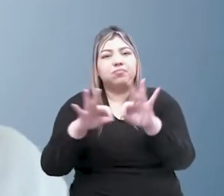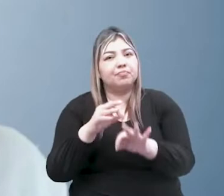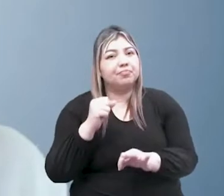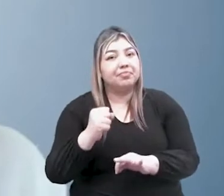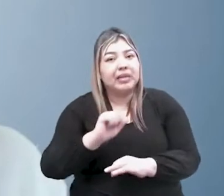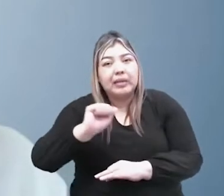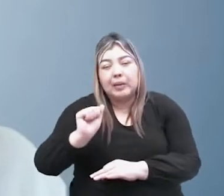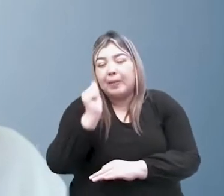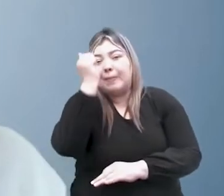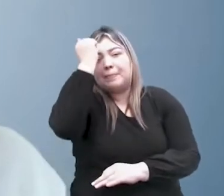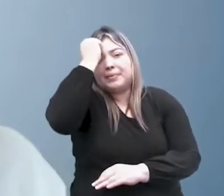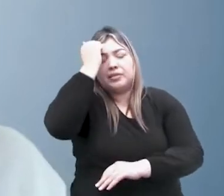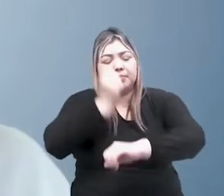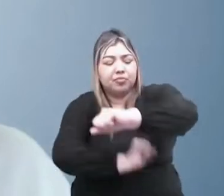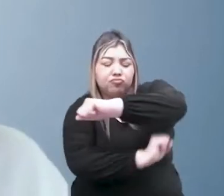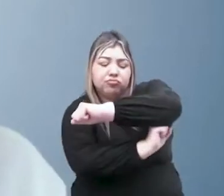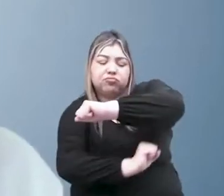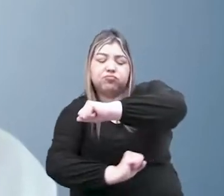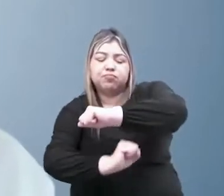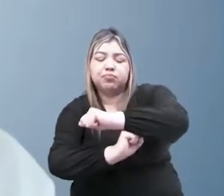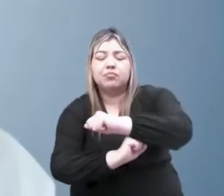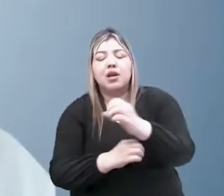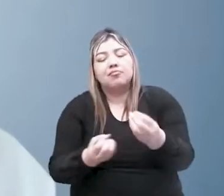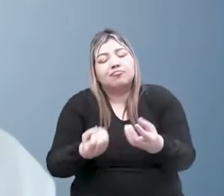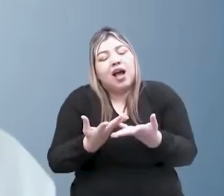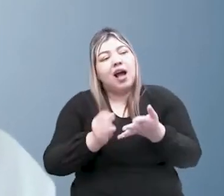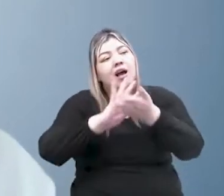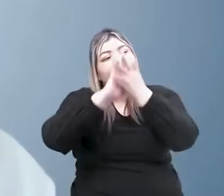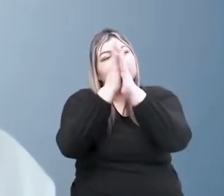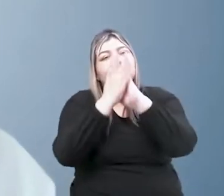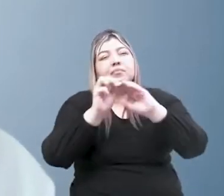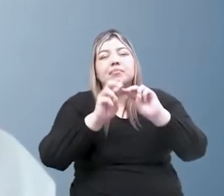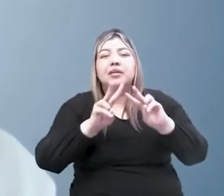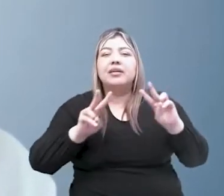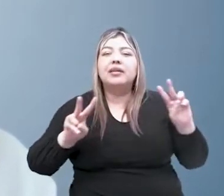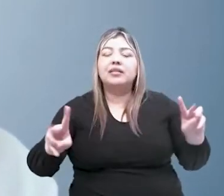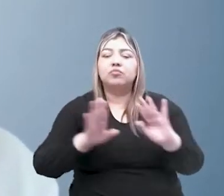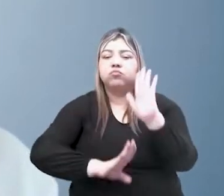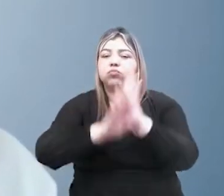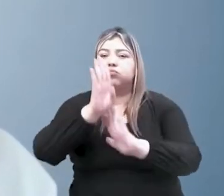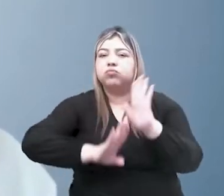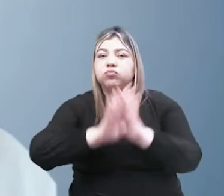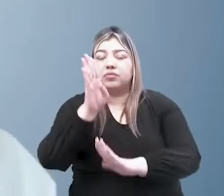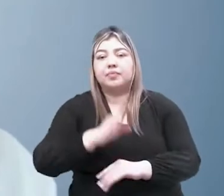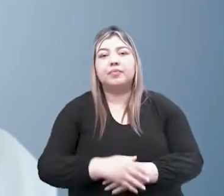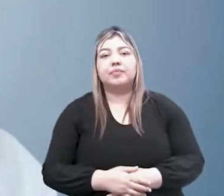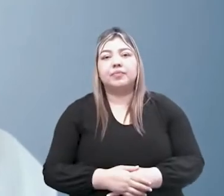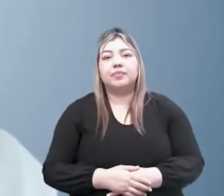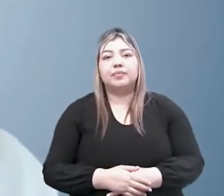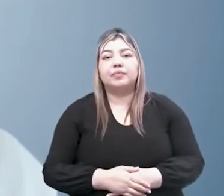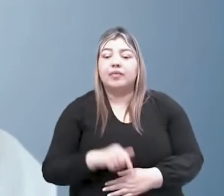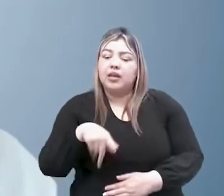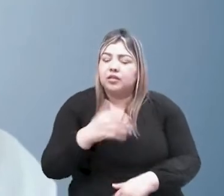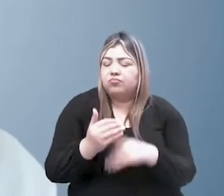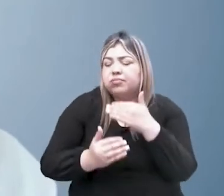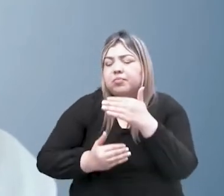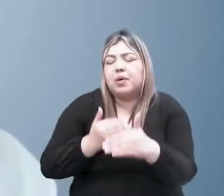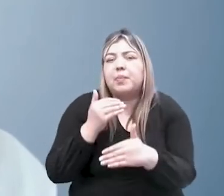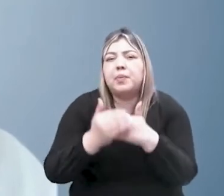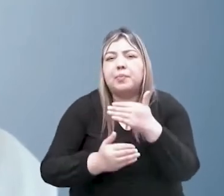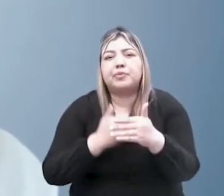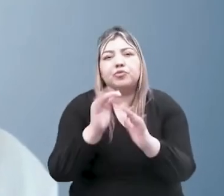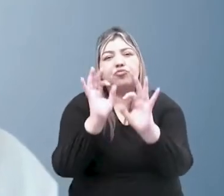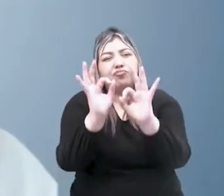principales bases para consolidar la paz y el desarrollo sostenible. Tener acceso a una educación de calidad